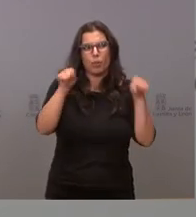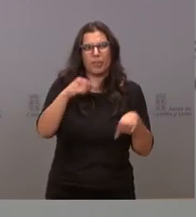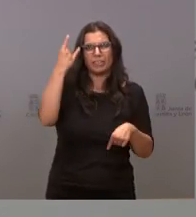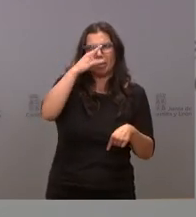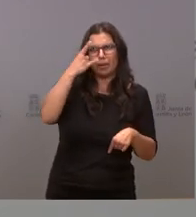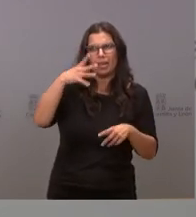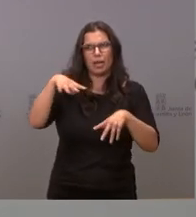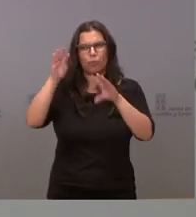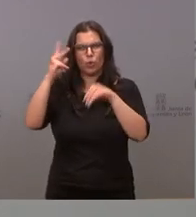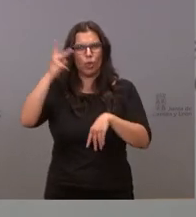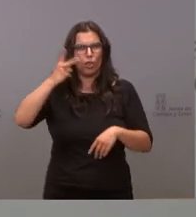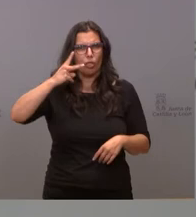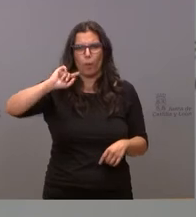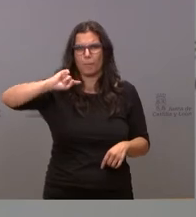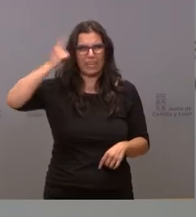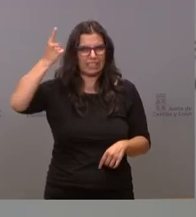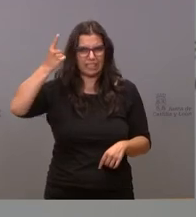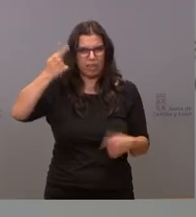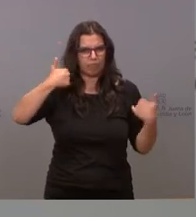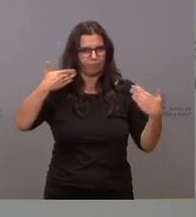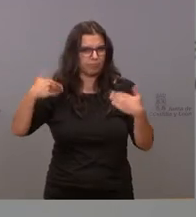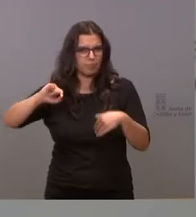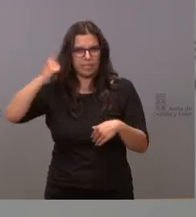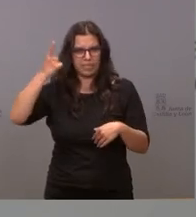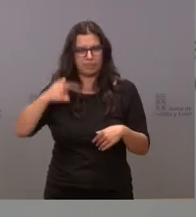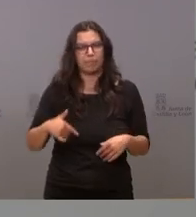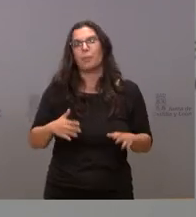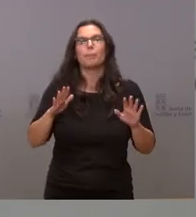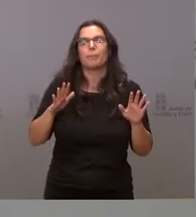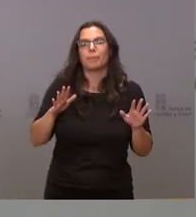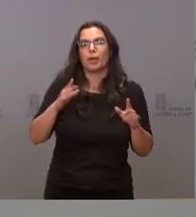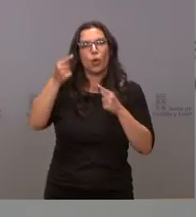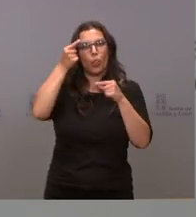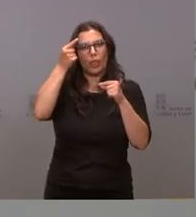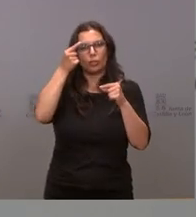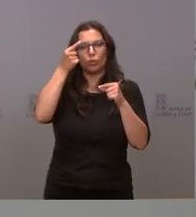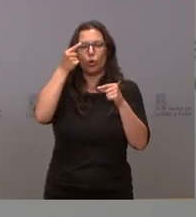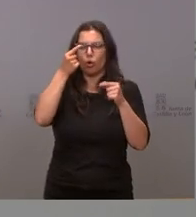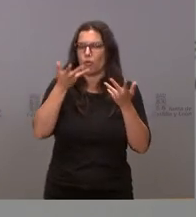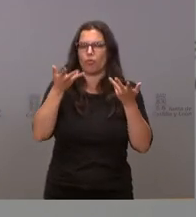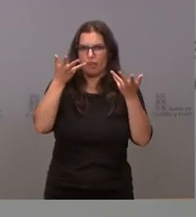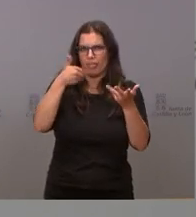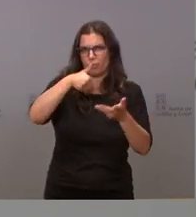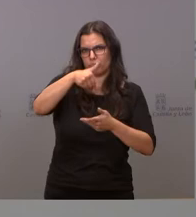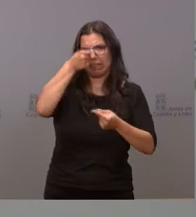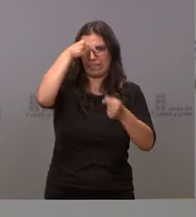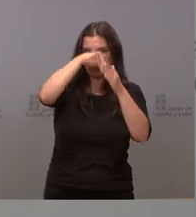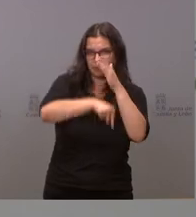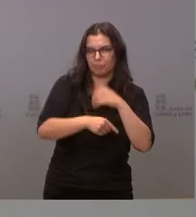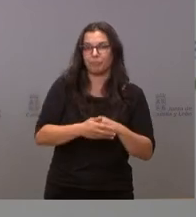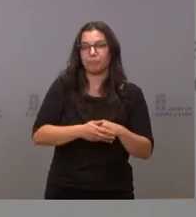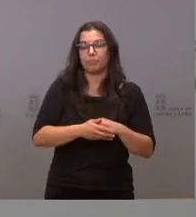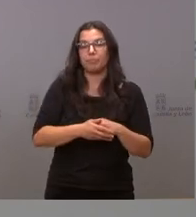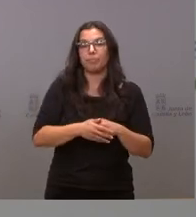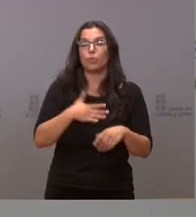las que ha habido un mayor incremento, pero vamos, tendrán los datos a su disposición. Y lo que sí puedo